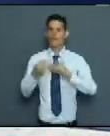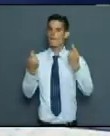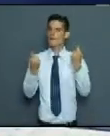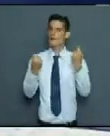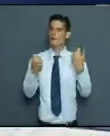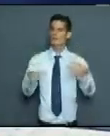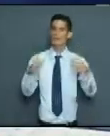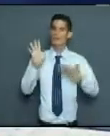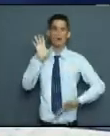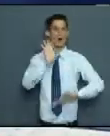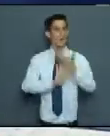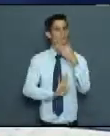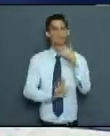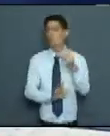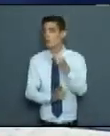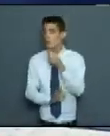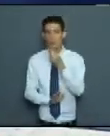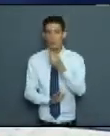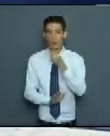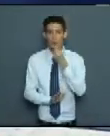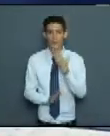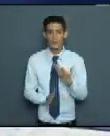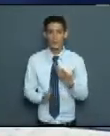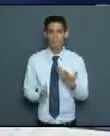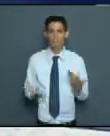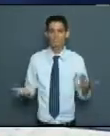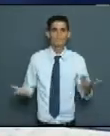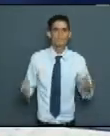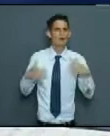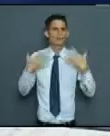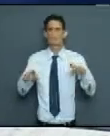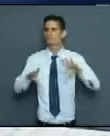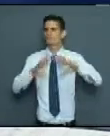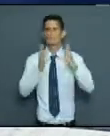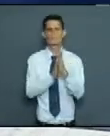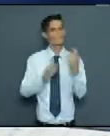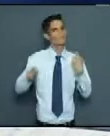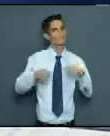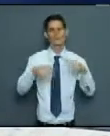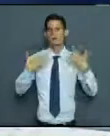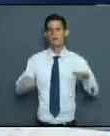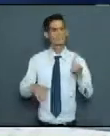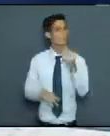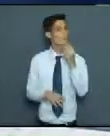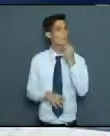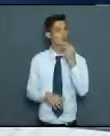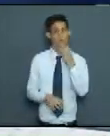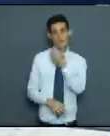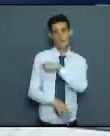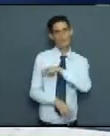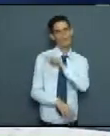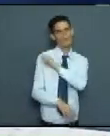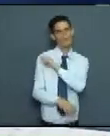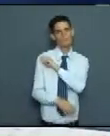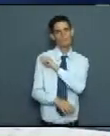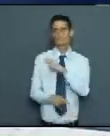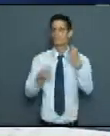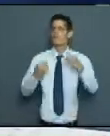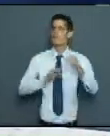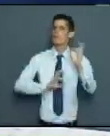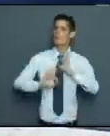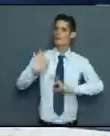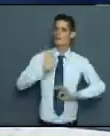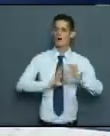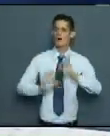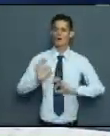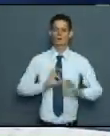especulativos ya no pueden seguir para dañar a nuestro pueblo. Nuestro pueblo es menor de edad. Nosotros en